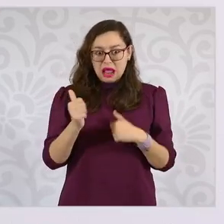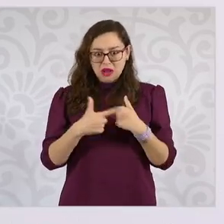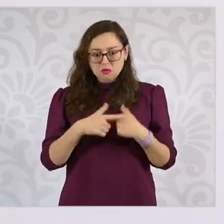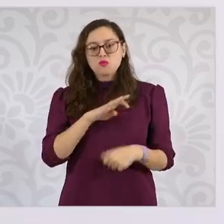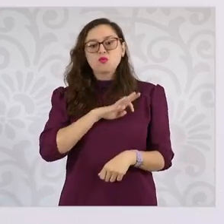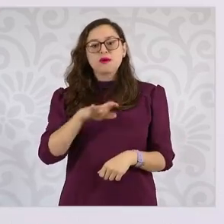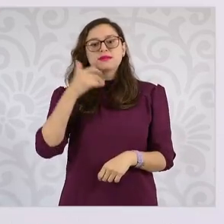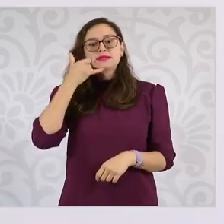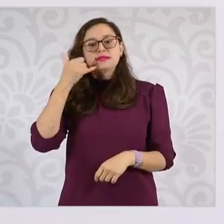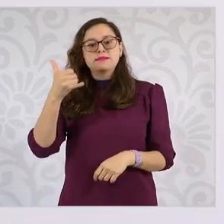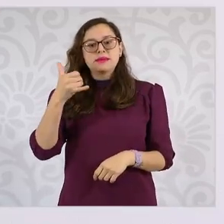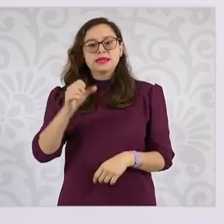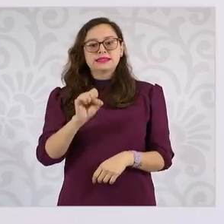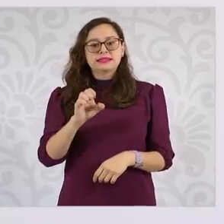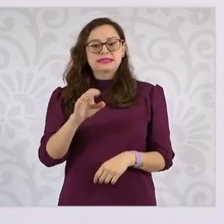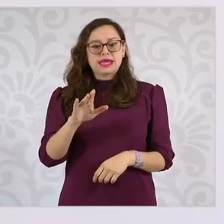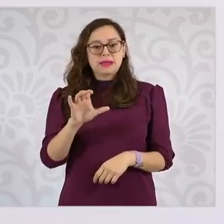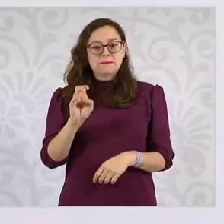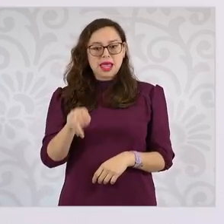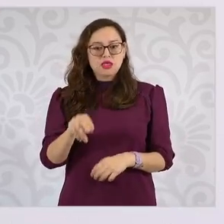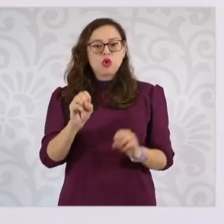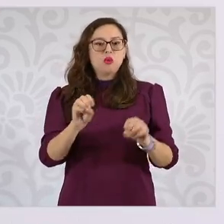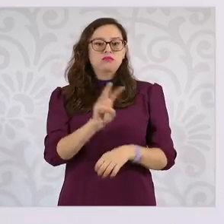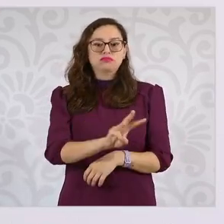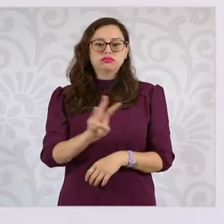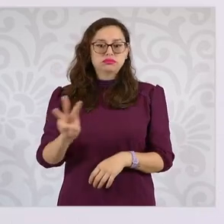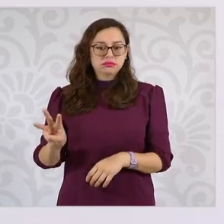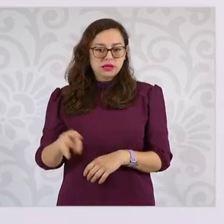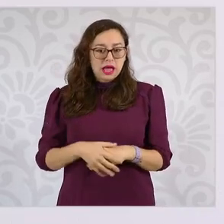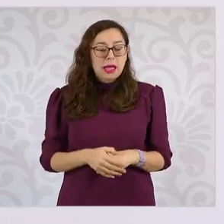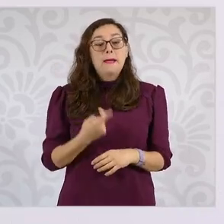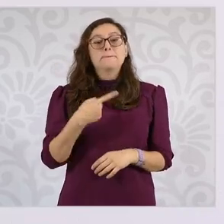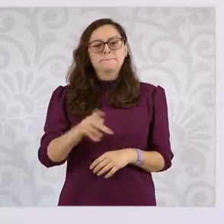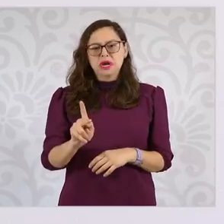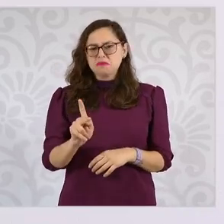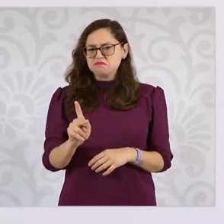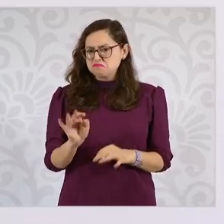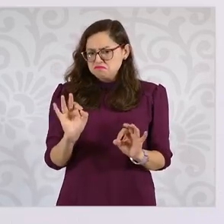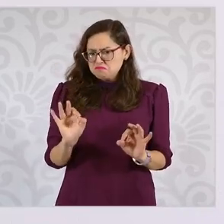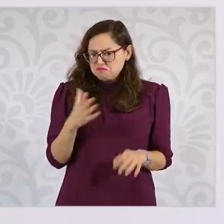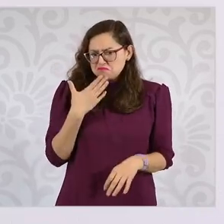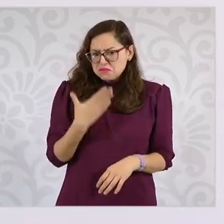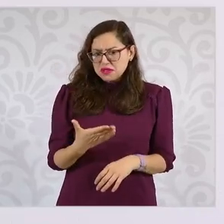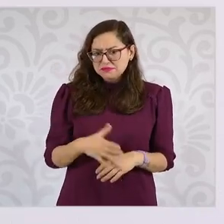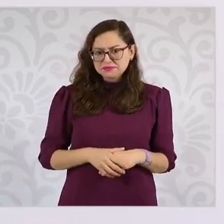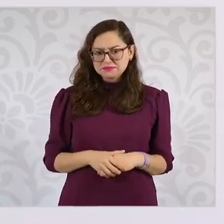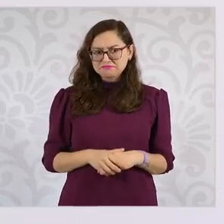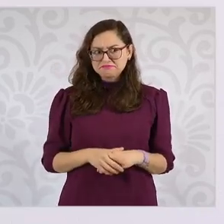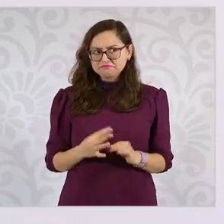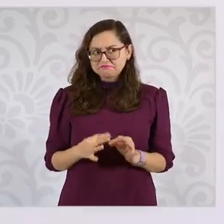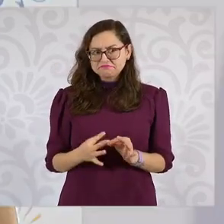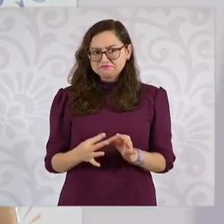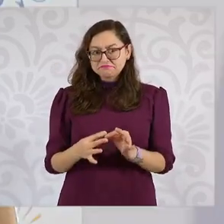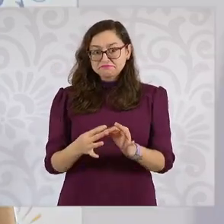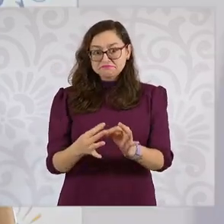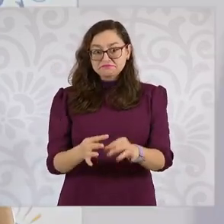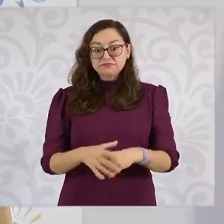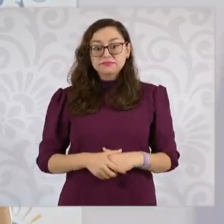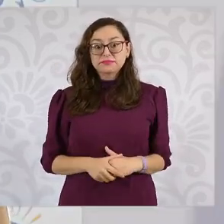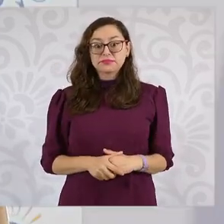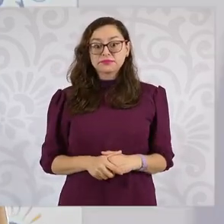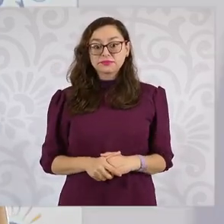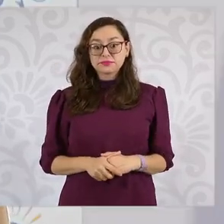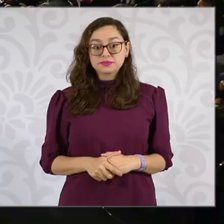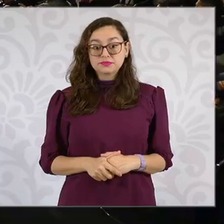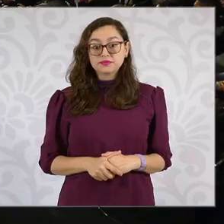a la línea de bienestar o por la página de la secretaría, pero funciona de manera regular. ¿Esto por